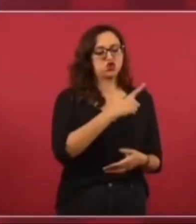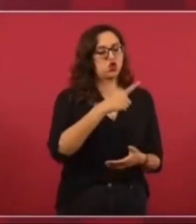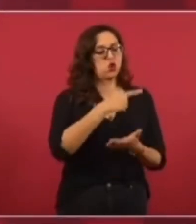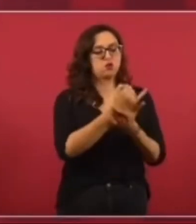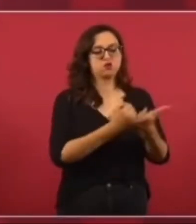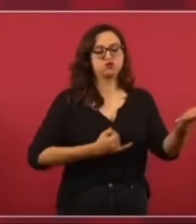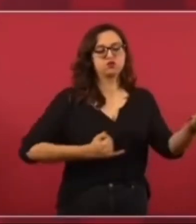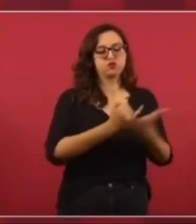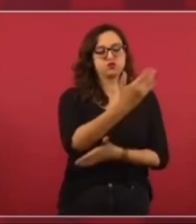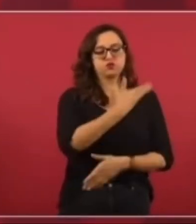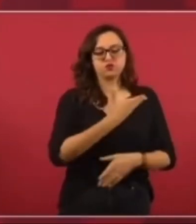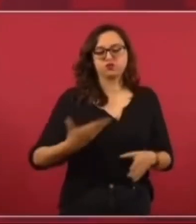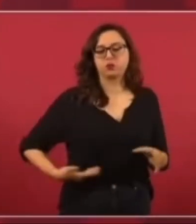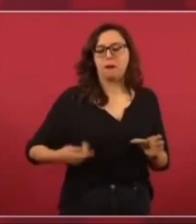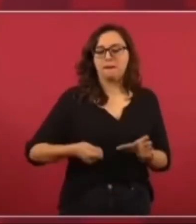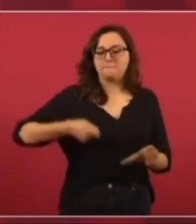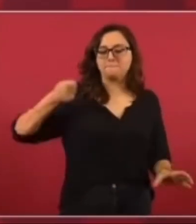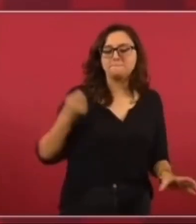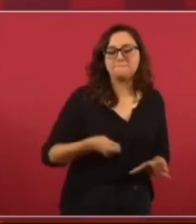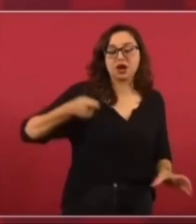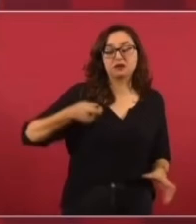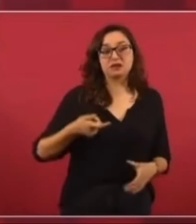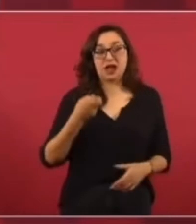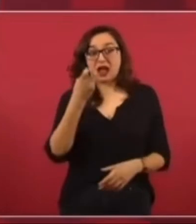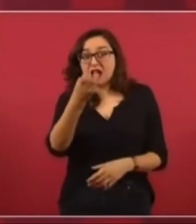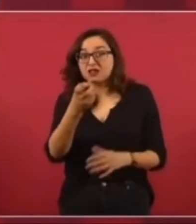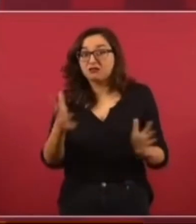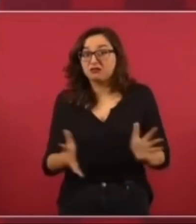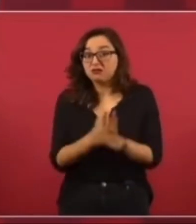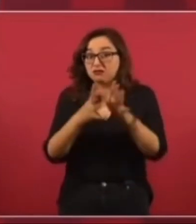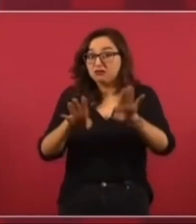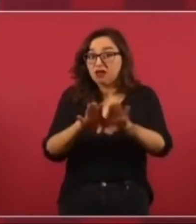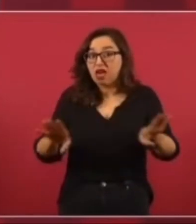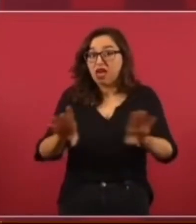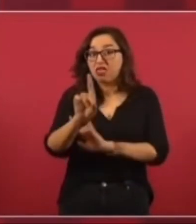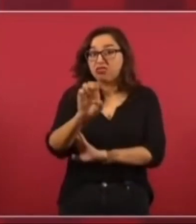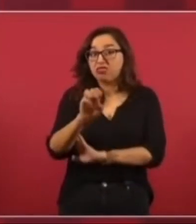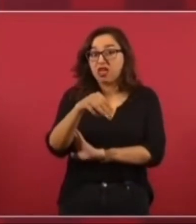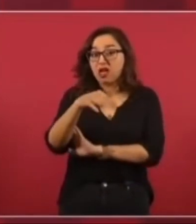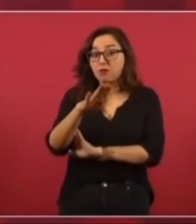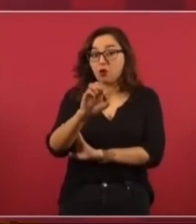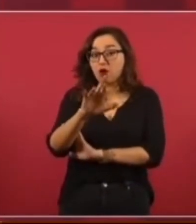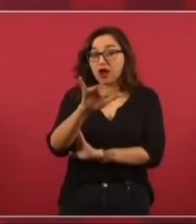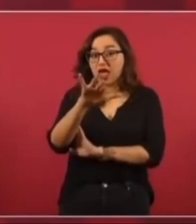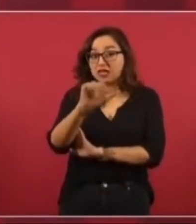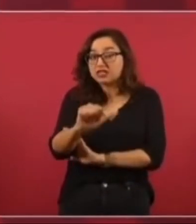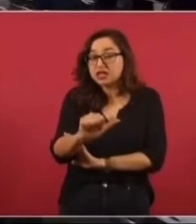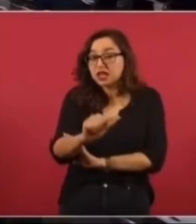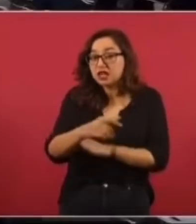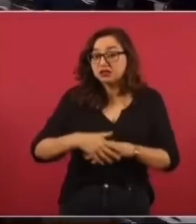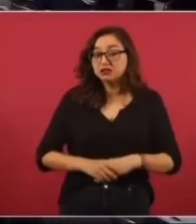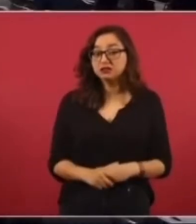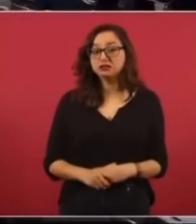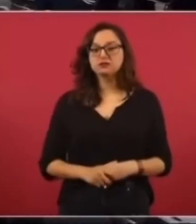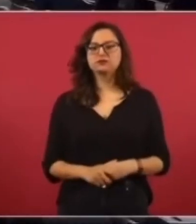Porque si no violo la Constitución, que no lo voy a hacer nunca,